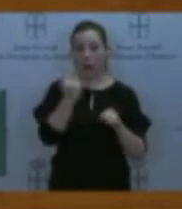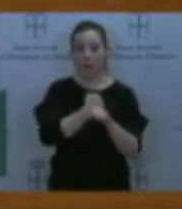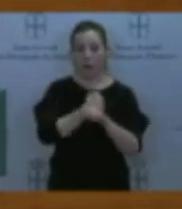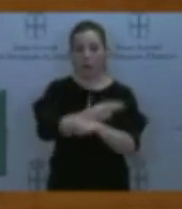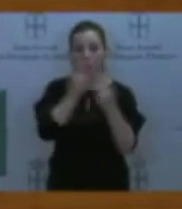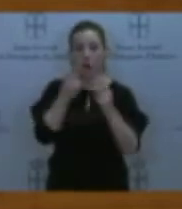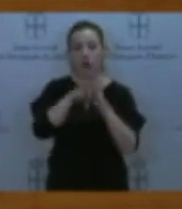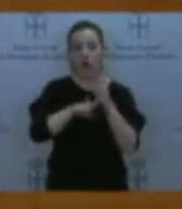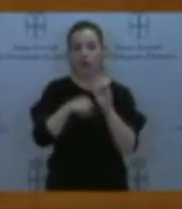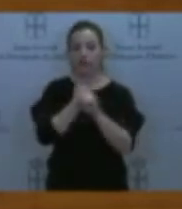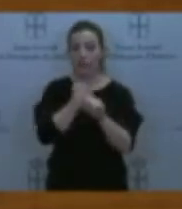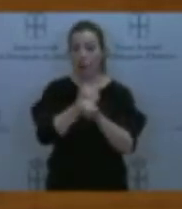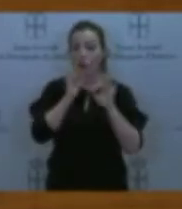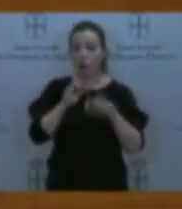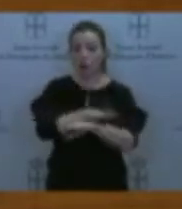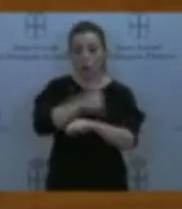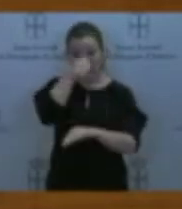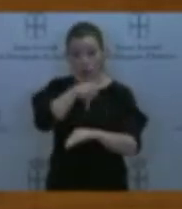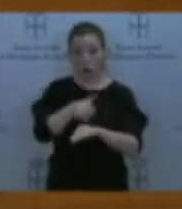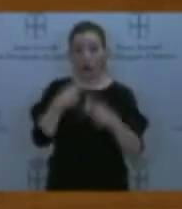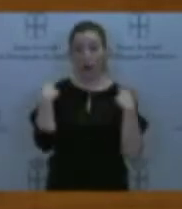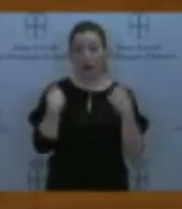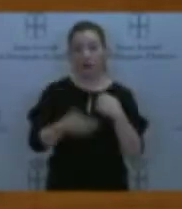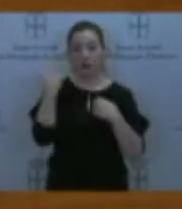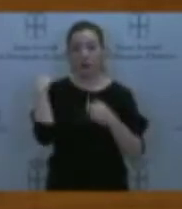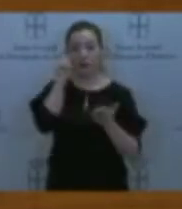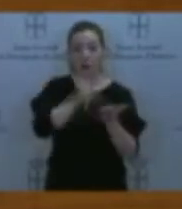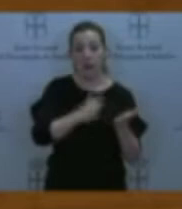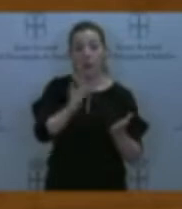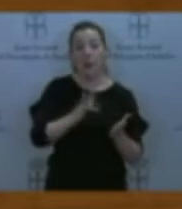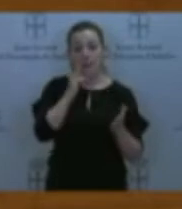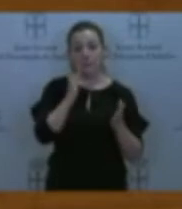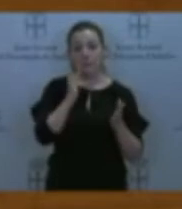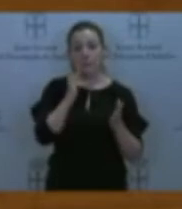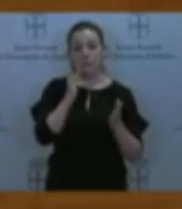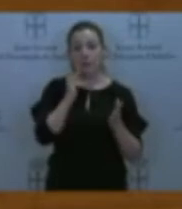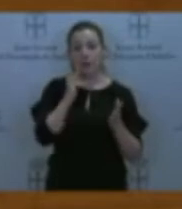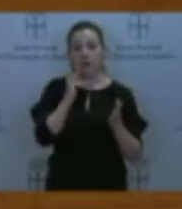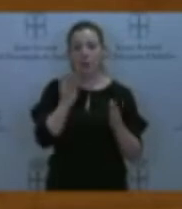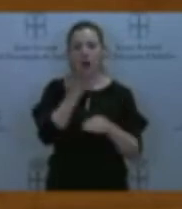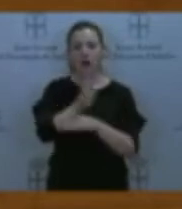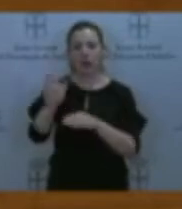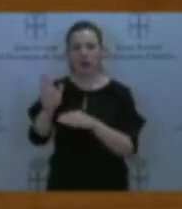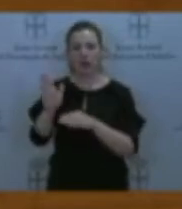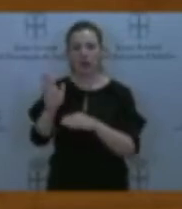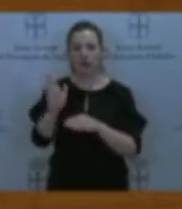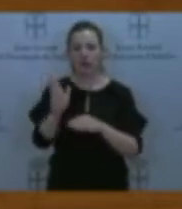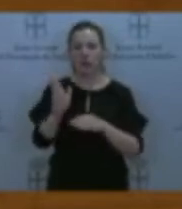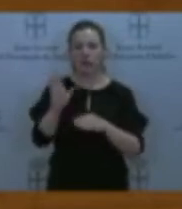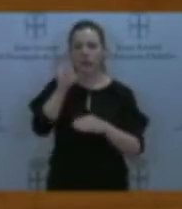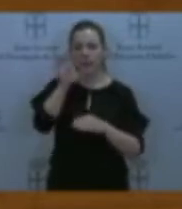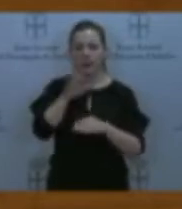firmado por el anterior ministro de Hacienda y las organizaciones más representativas del conjunto de la función pública estatal. Una subida de